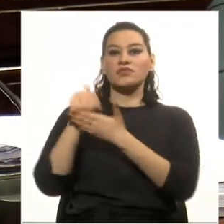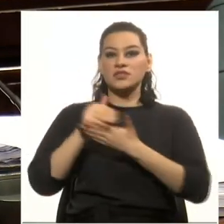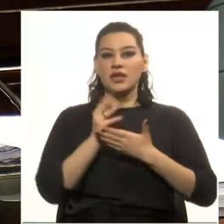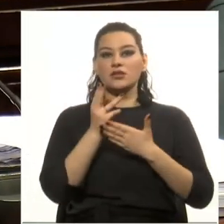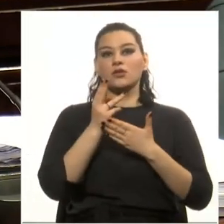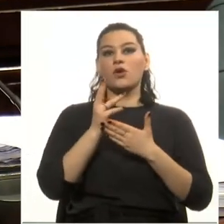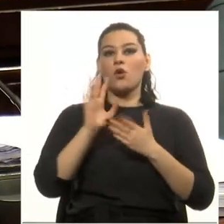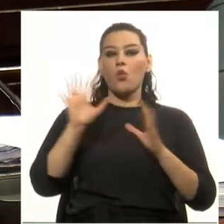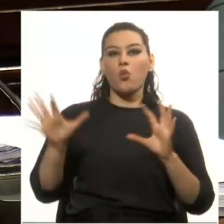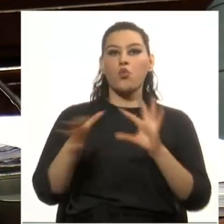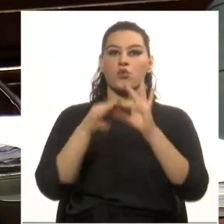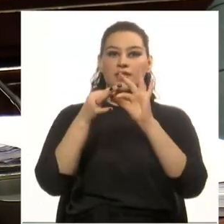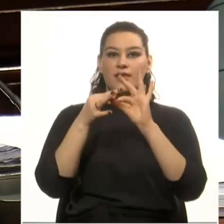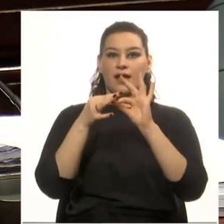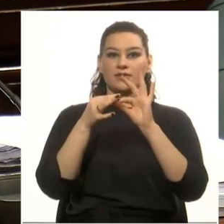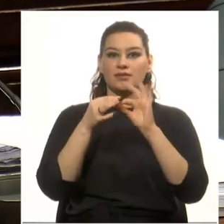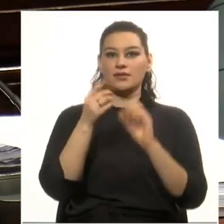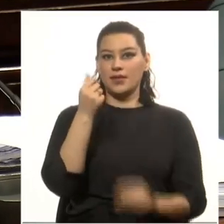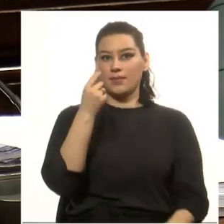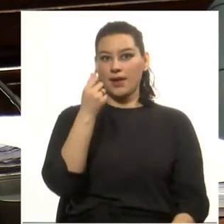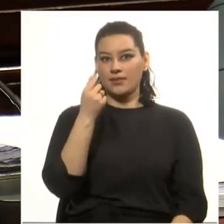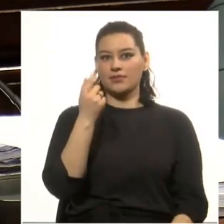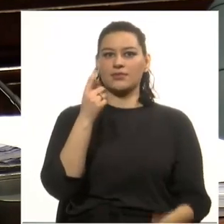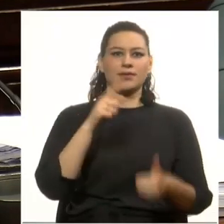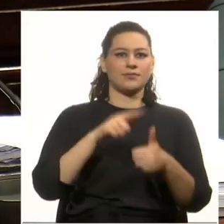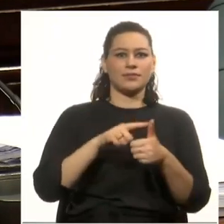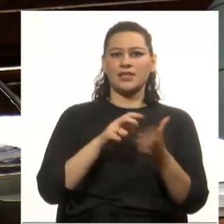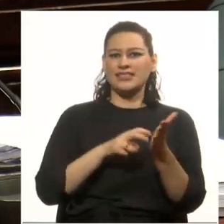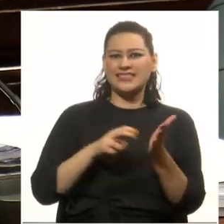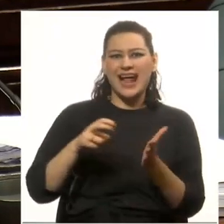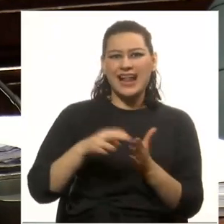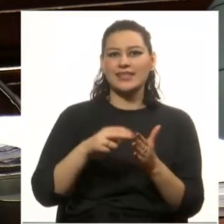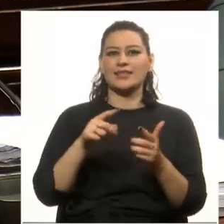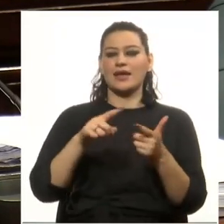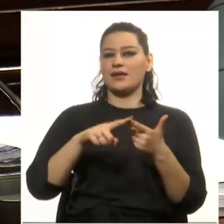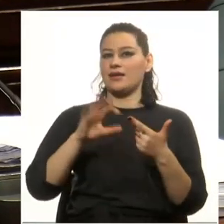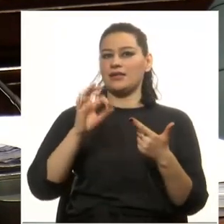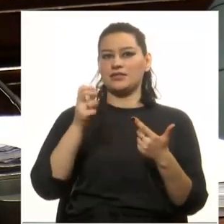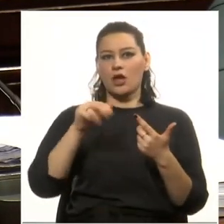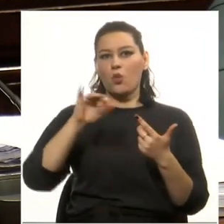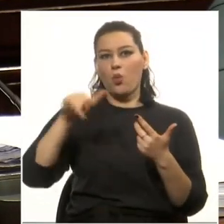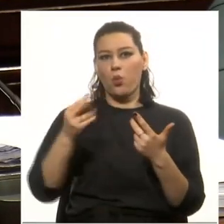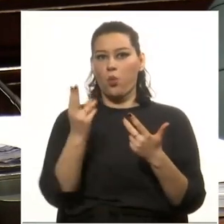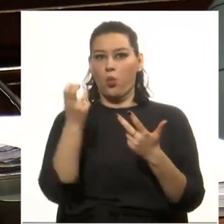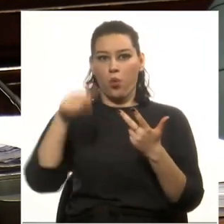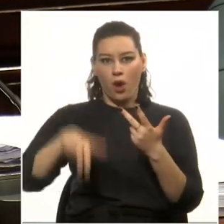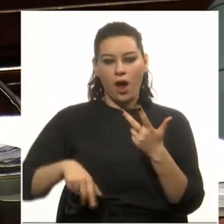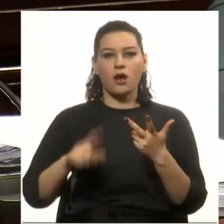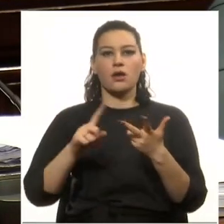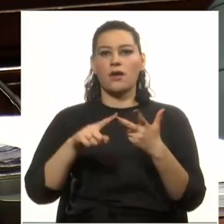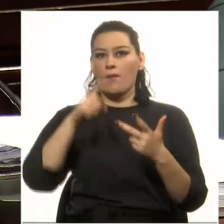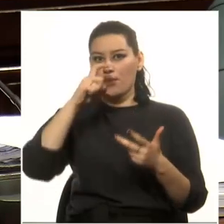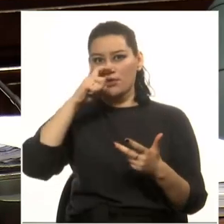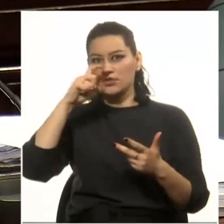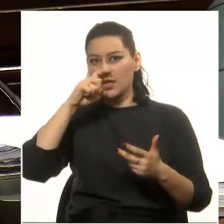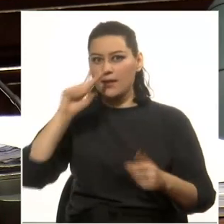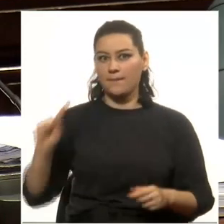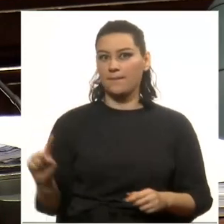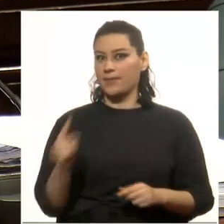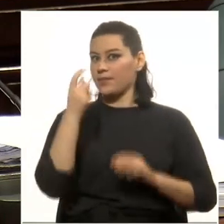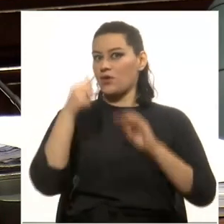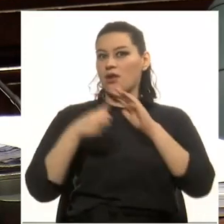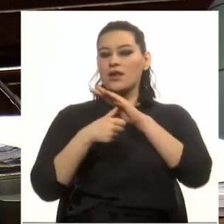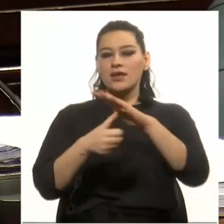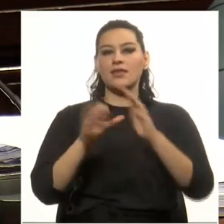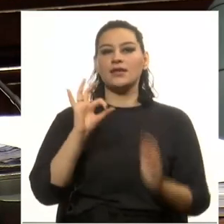Plata. Diputados de San Juan, de Salta, de Buenos Aires, obviamente, que era la que conducía a pedido de San